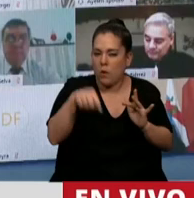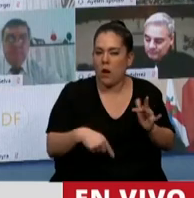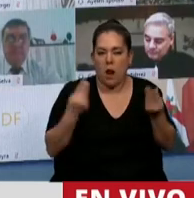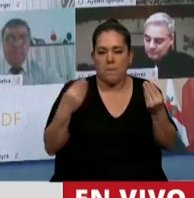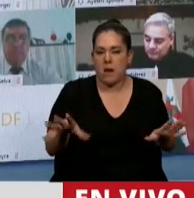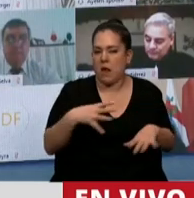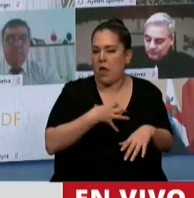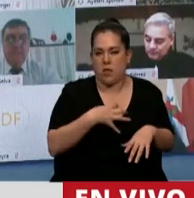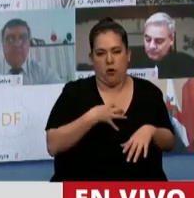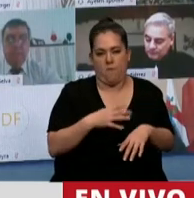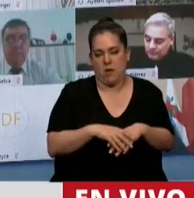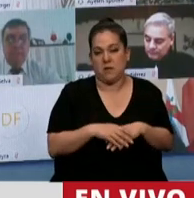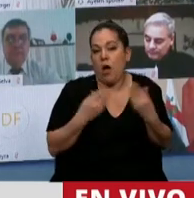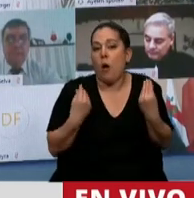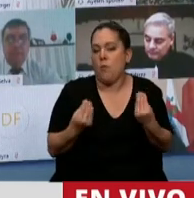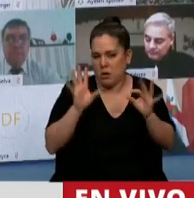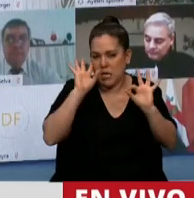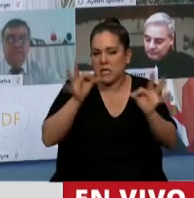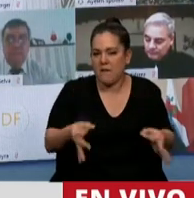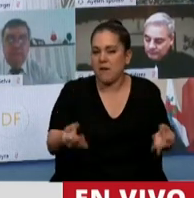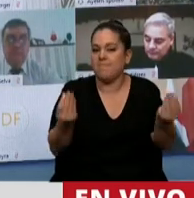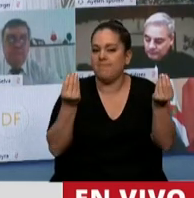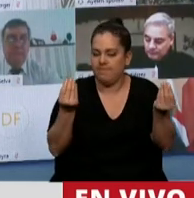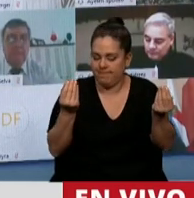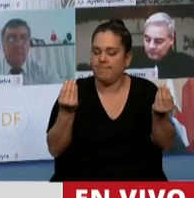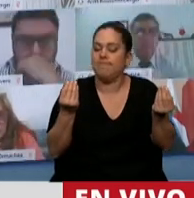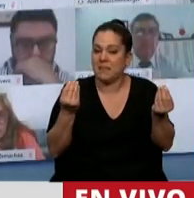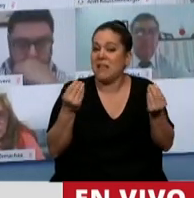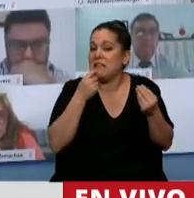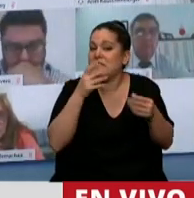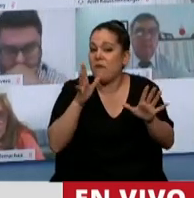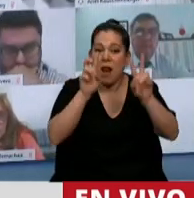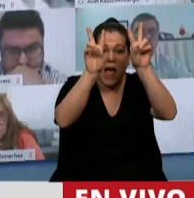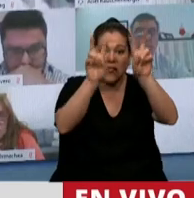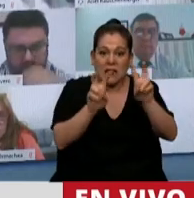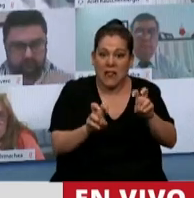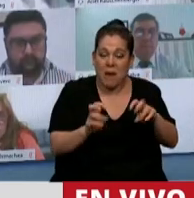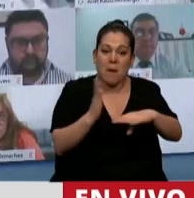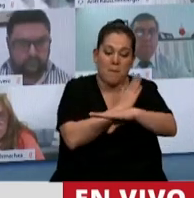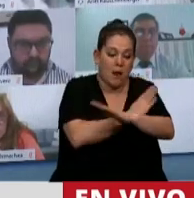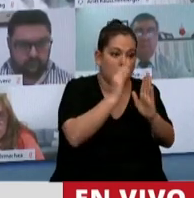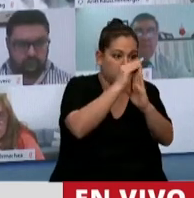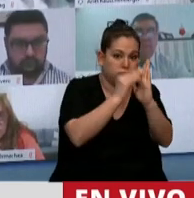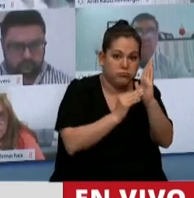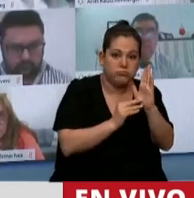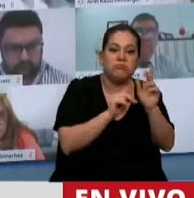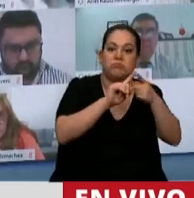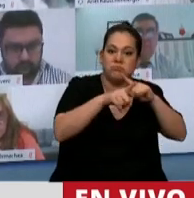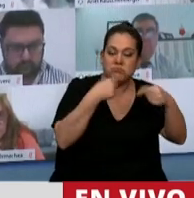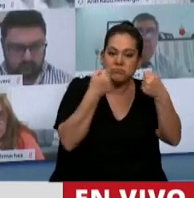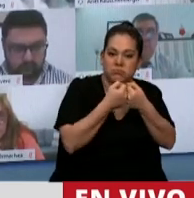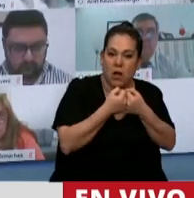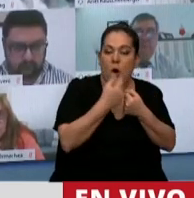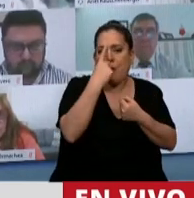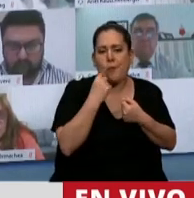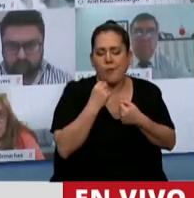la confianza porque sabemos que si no se fijan los temas como habíamos acordado en un principio, un